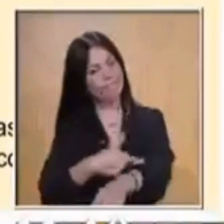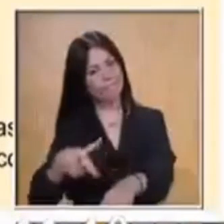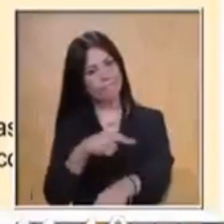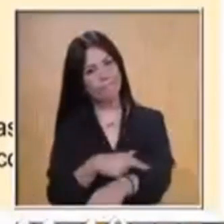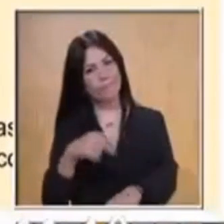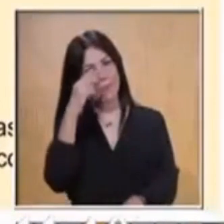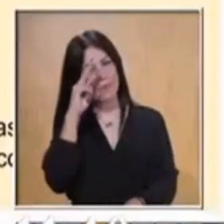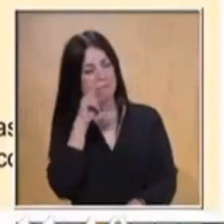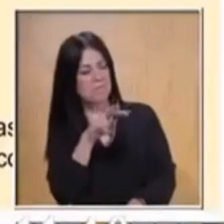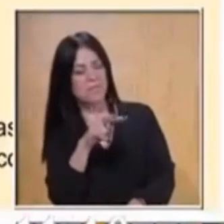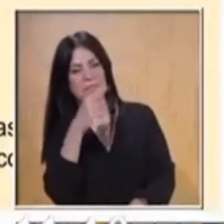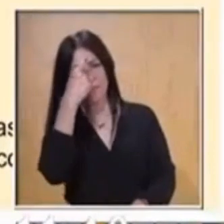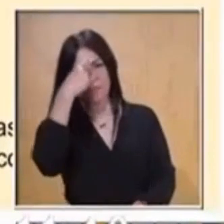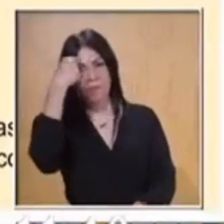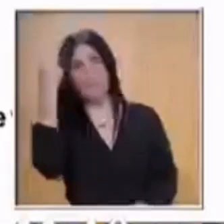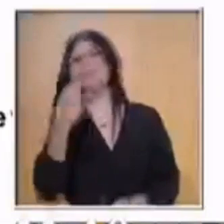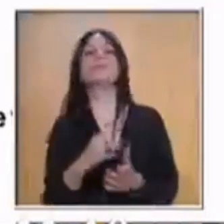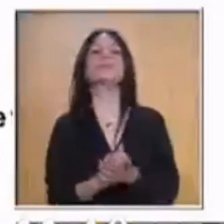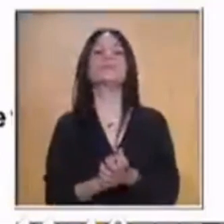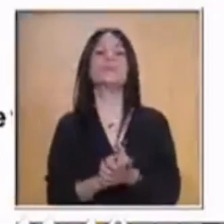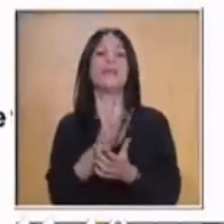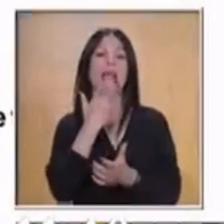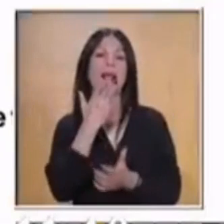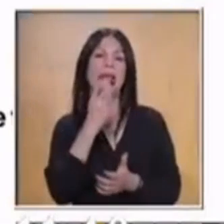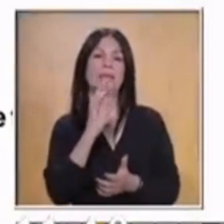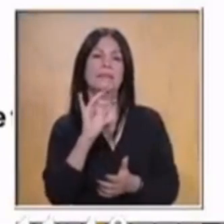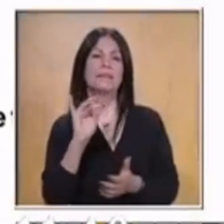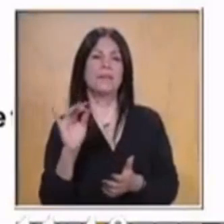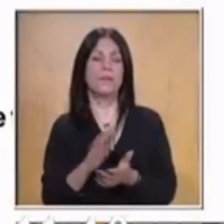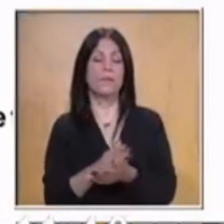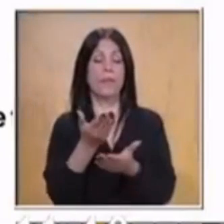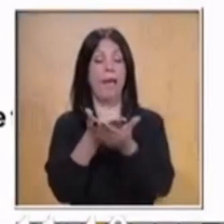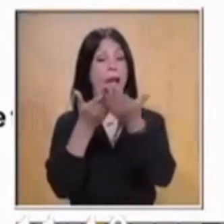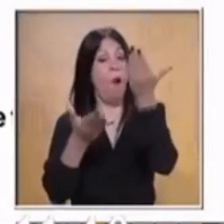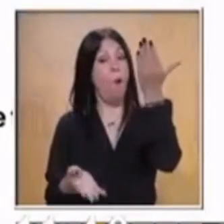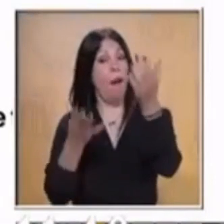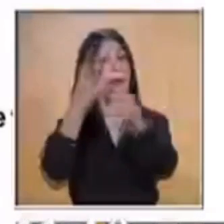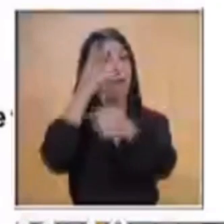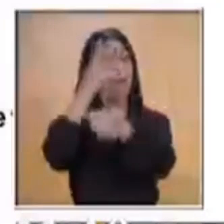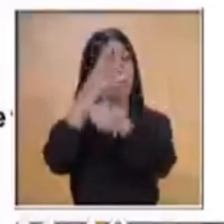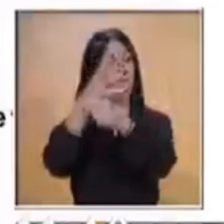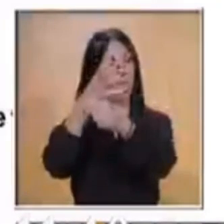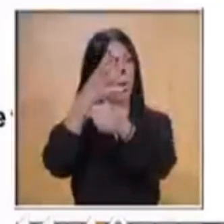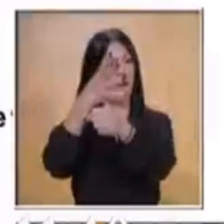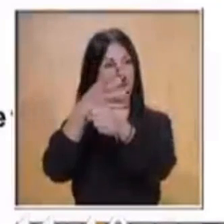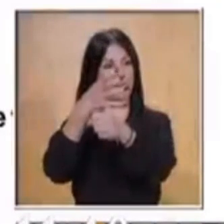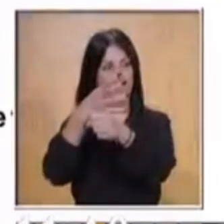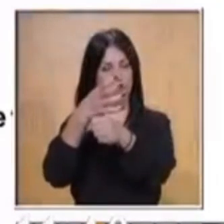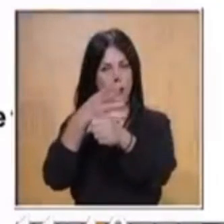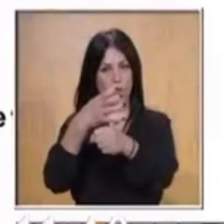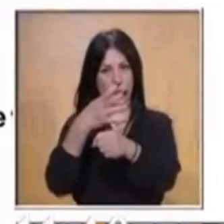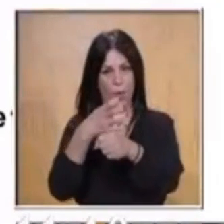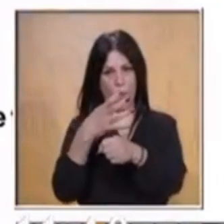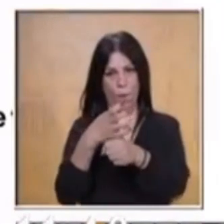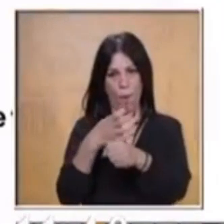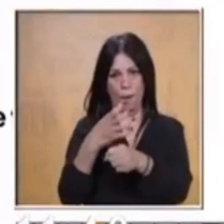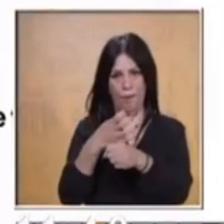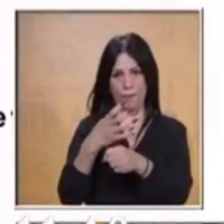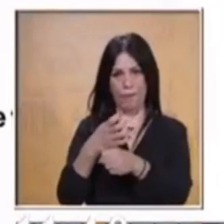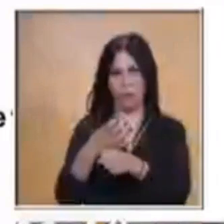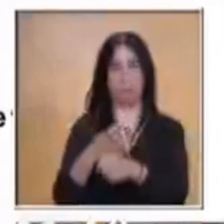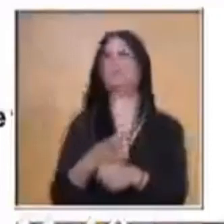Bien. Ahora nos vamos con los alumnos de cuarto grado. Y me van a ayudar a resolver la siguiente situación.